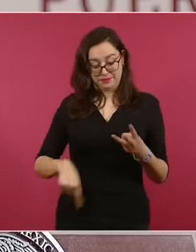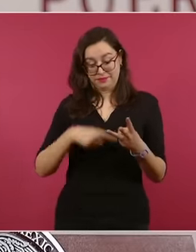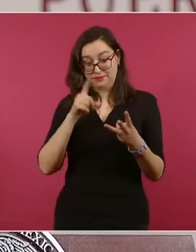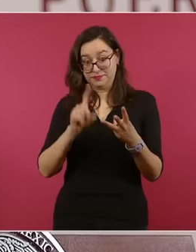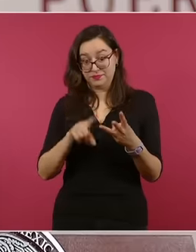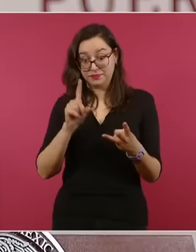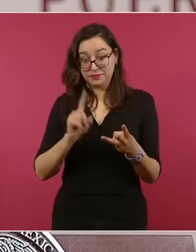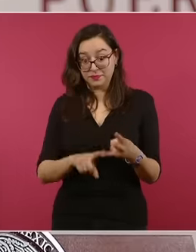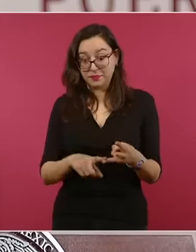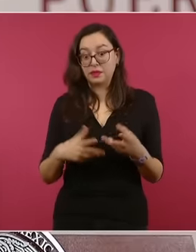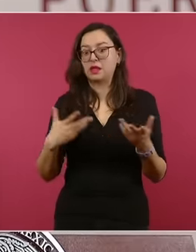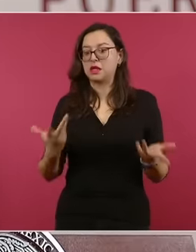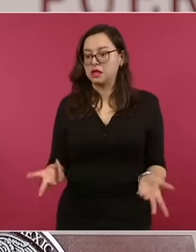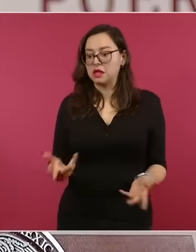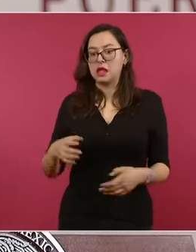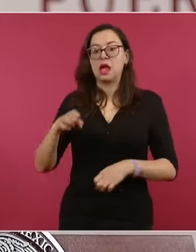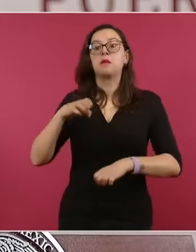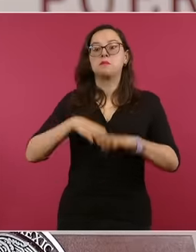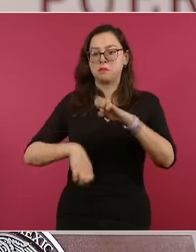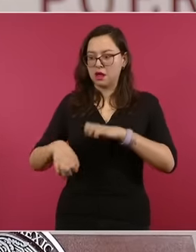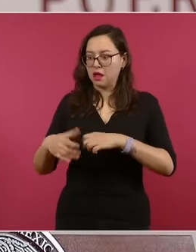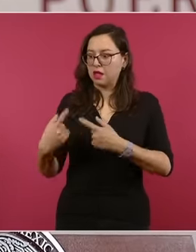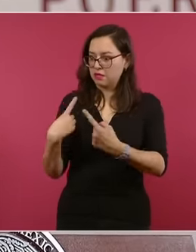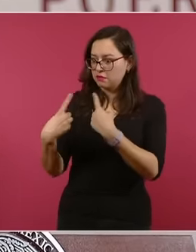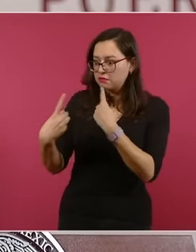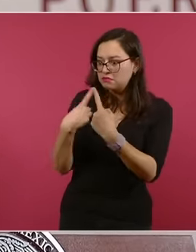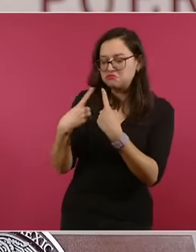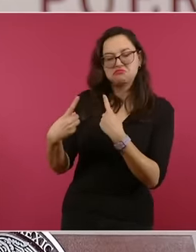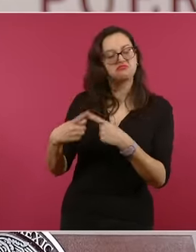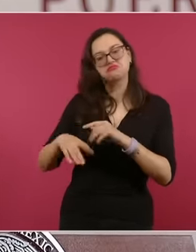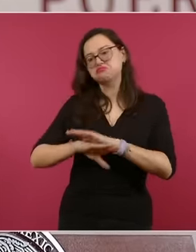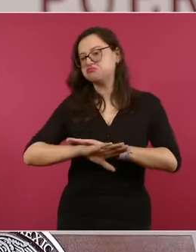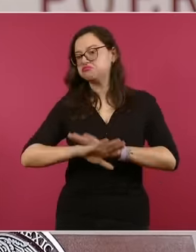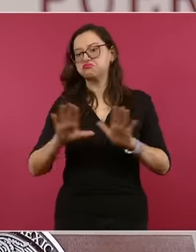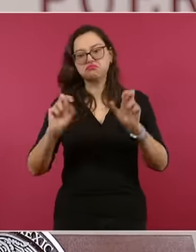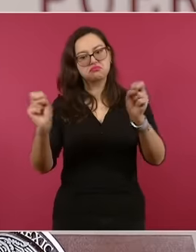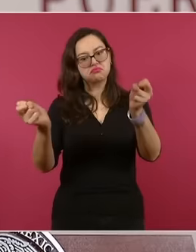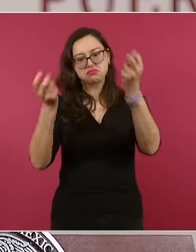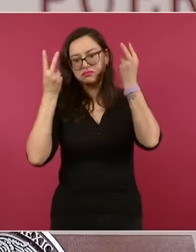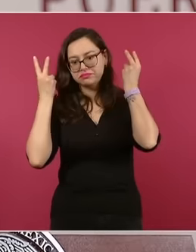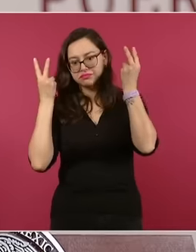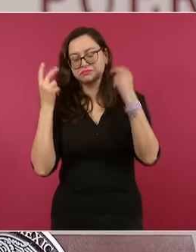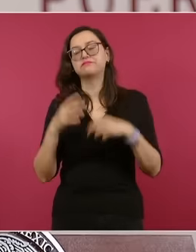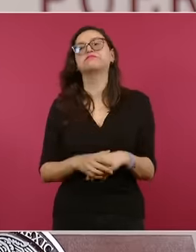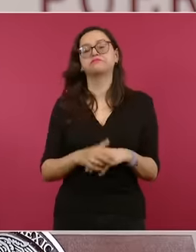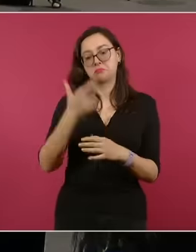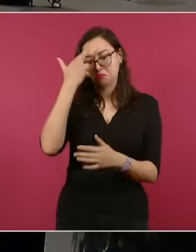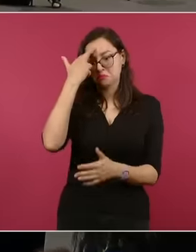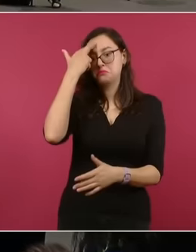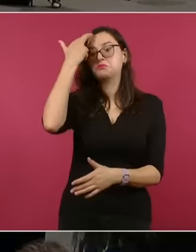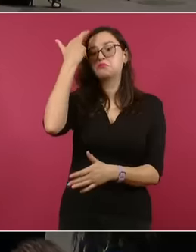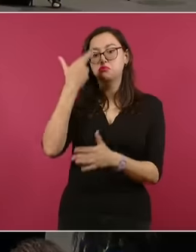el trabajo diplomático de nuestra embajada y de nuestro personal. Este escrito de demanda que se